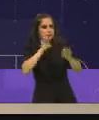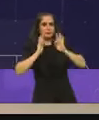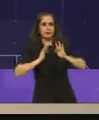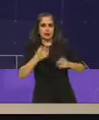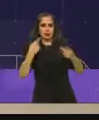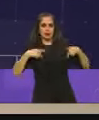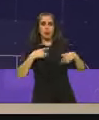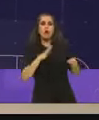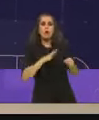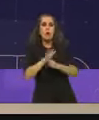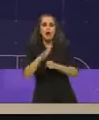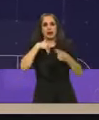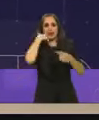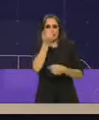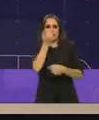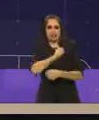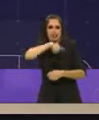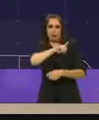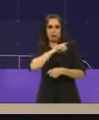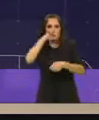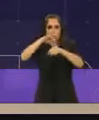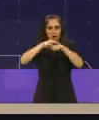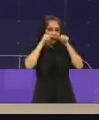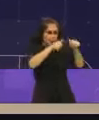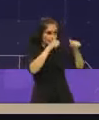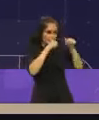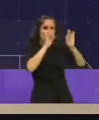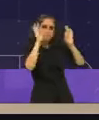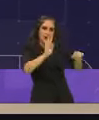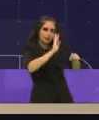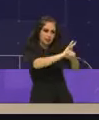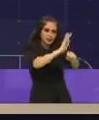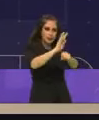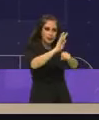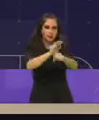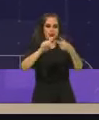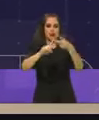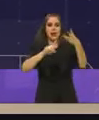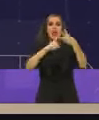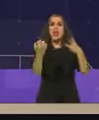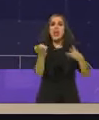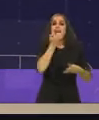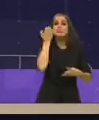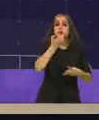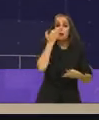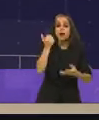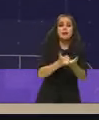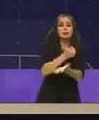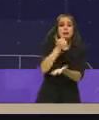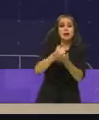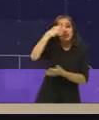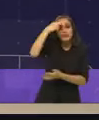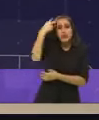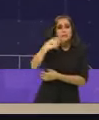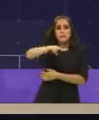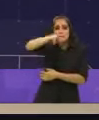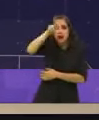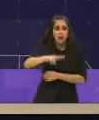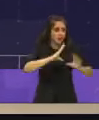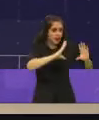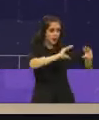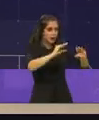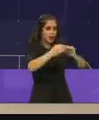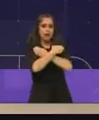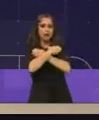de salud más seguro y más popular, un modelo de escuela Ciudad de México que sea realmente de calidad,